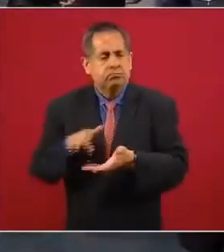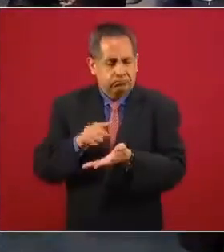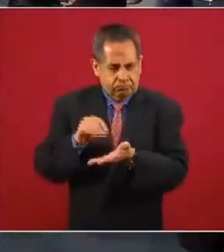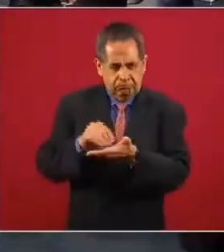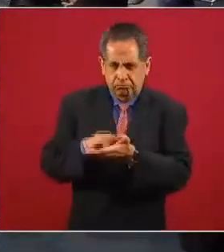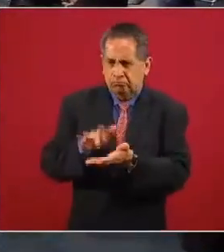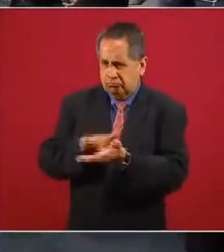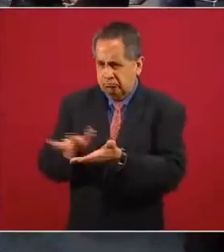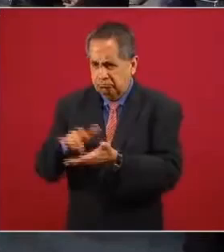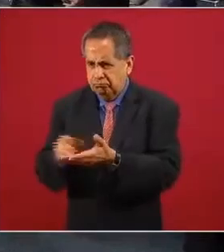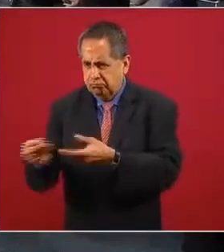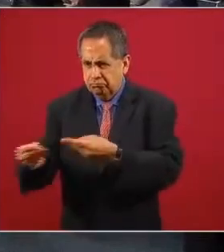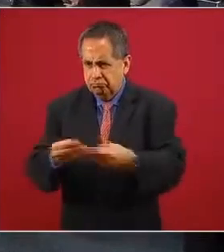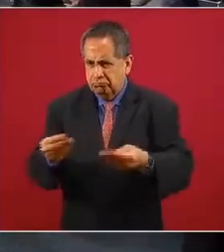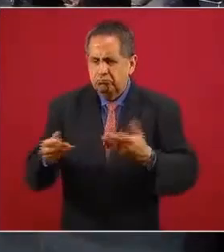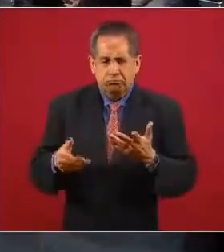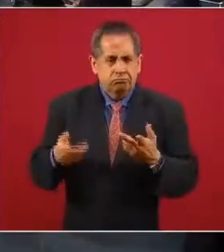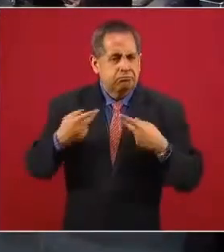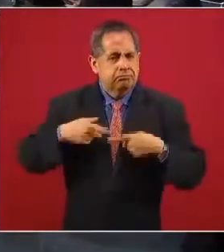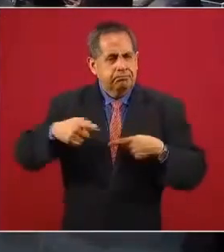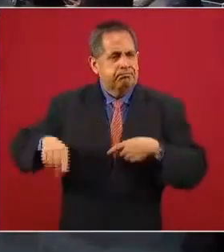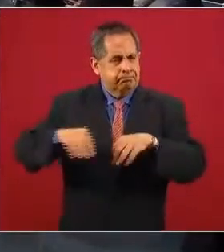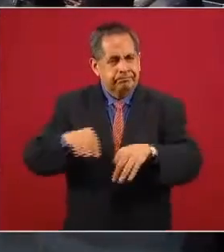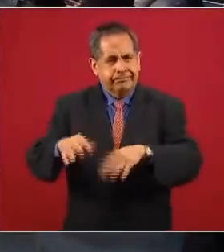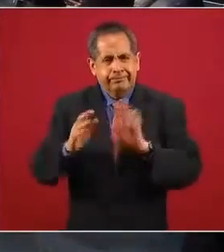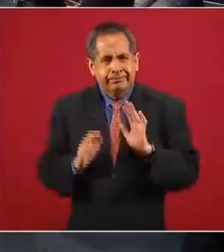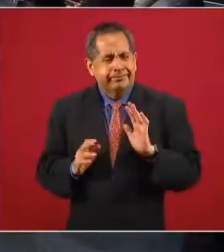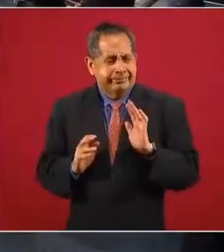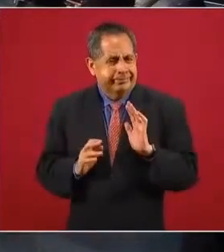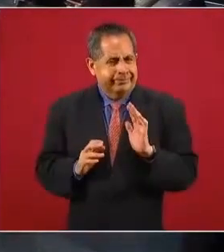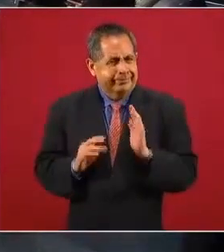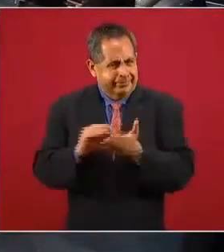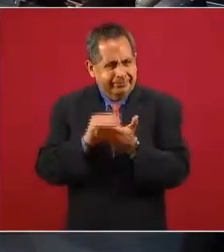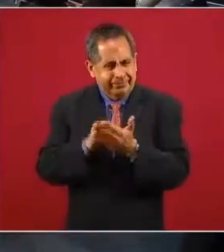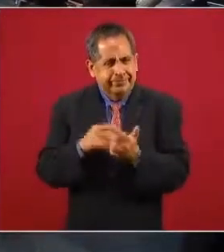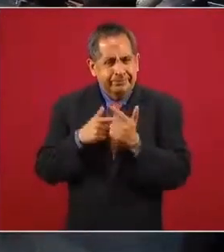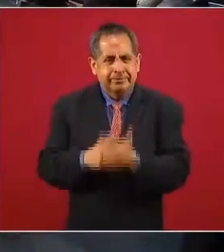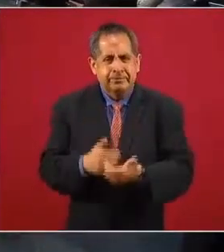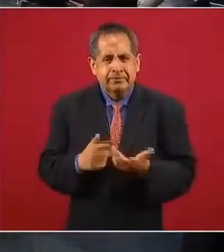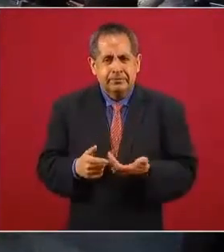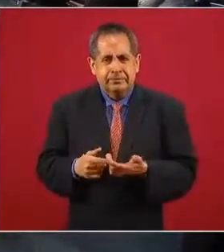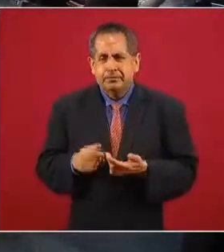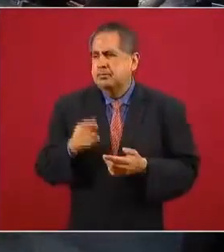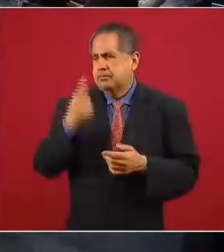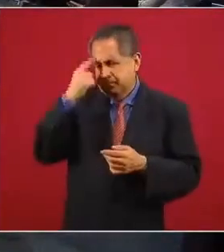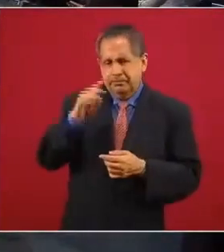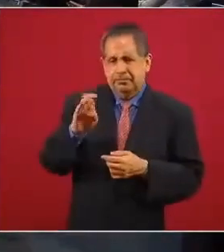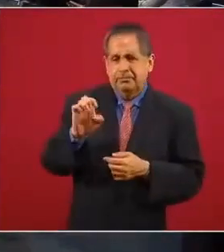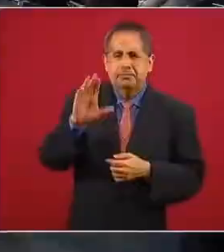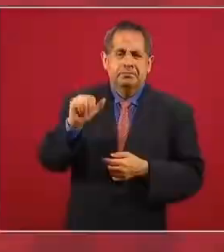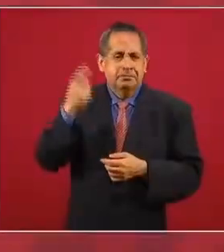los creadores, los que reciben becas,